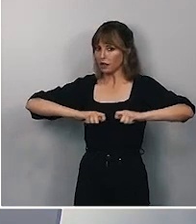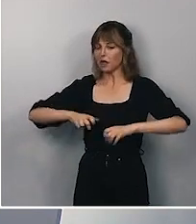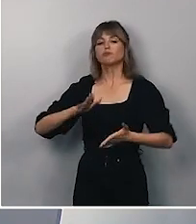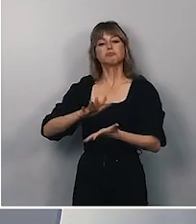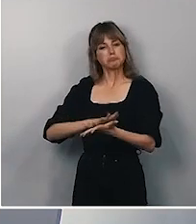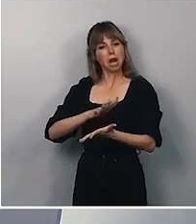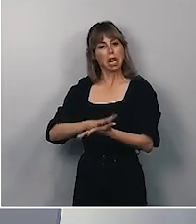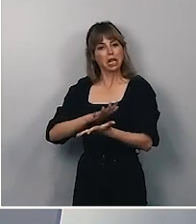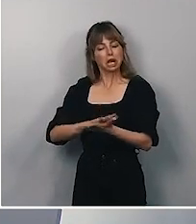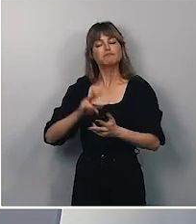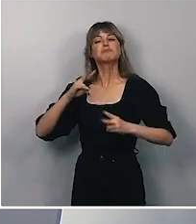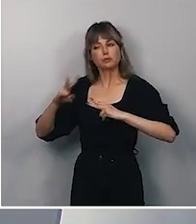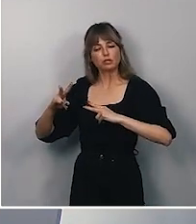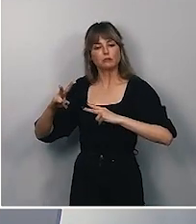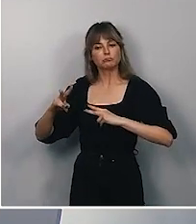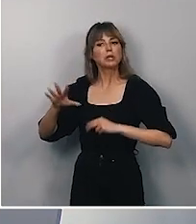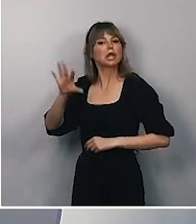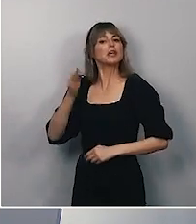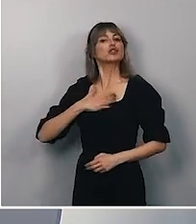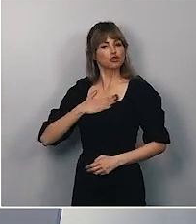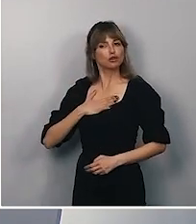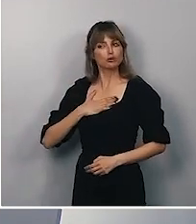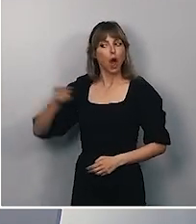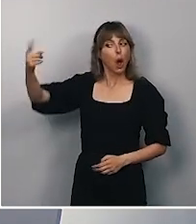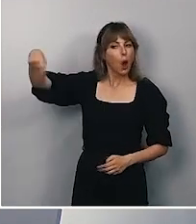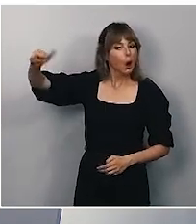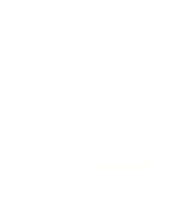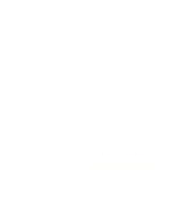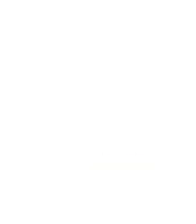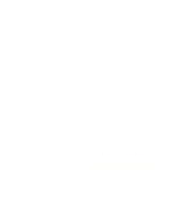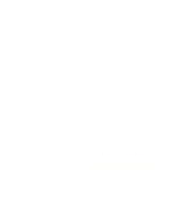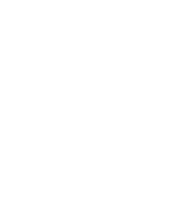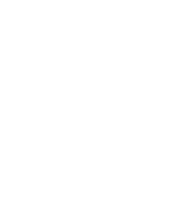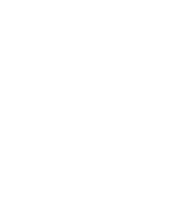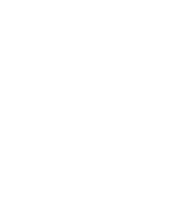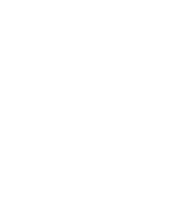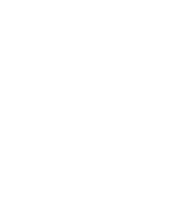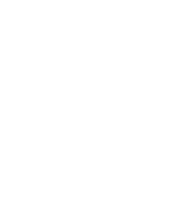serena y será cuando nosotros decidamos, no cuando otros quieren cambiar la conversación.